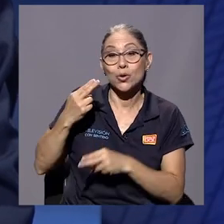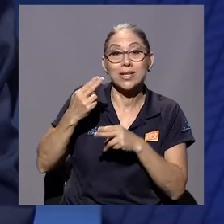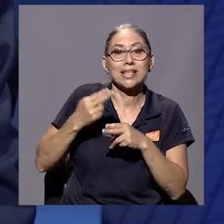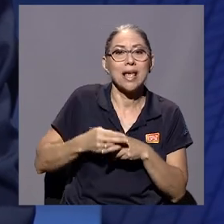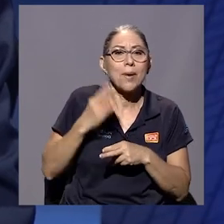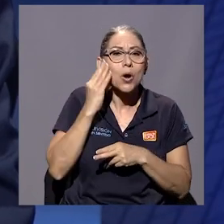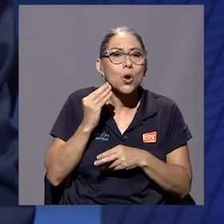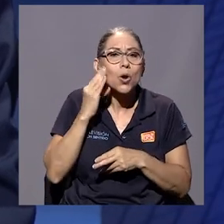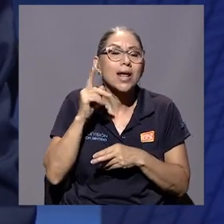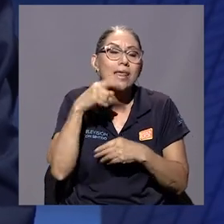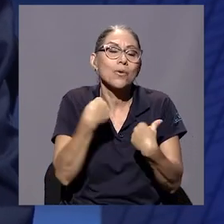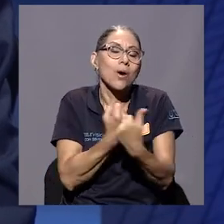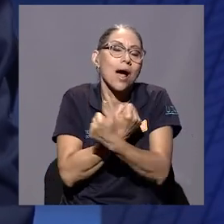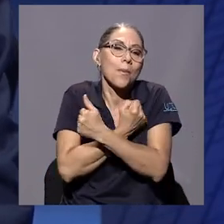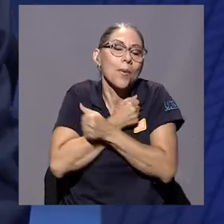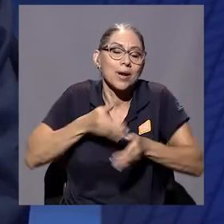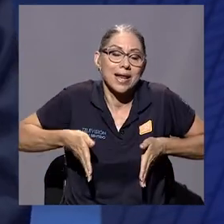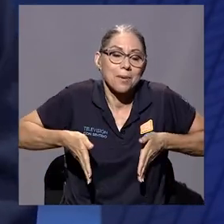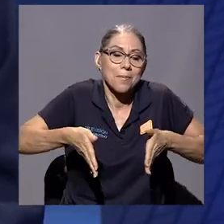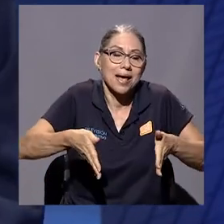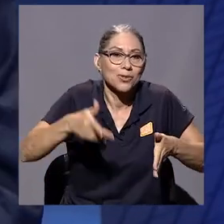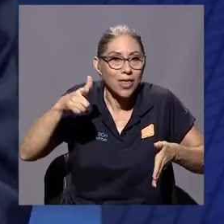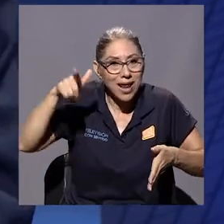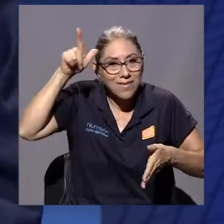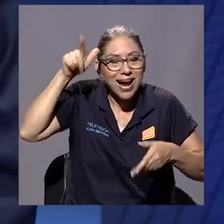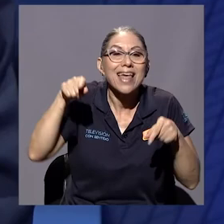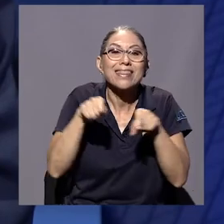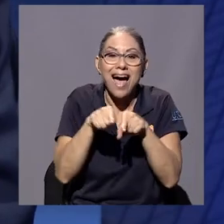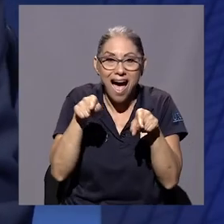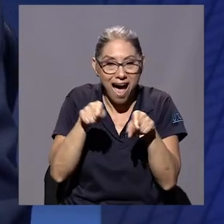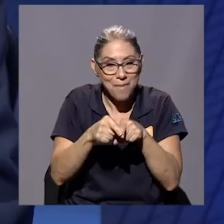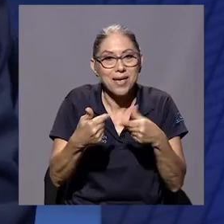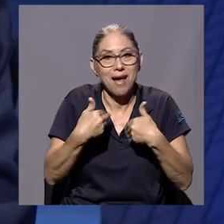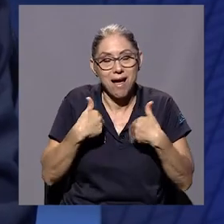Crónica de un amor en el paso de la vaca también hay textos en la UNED.